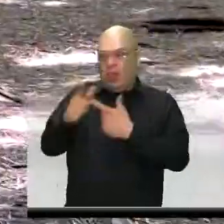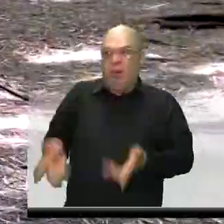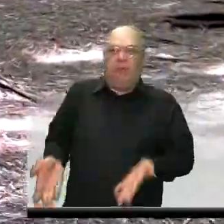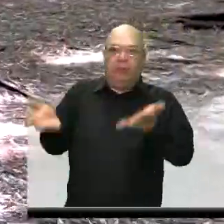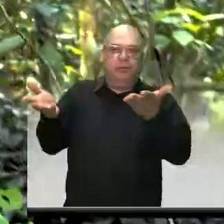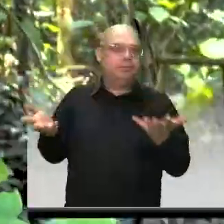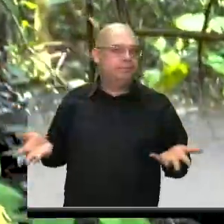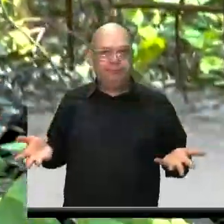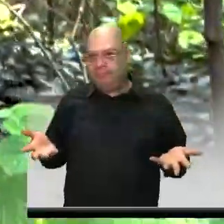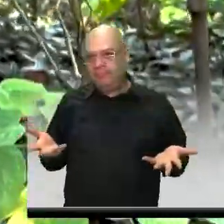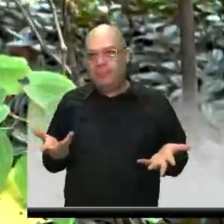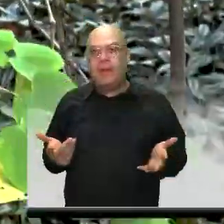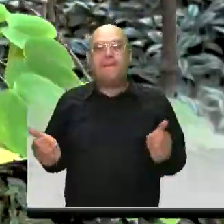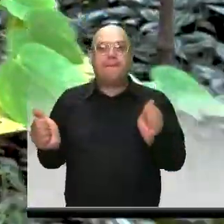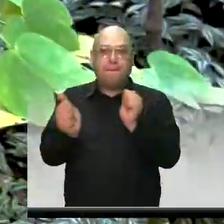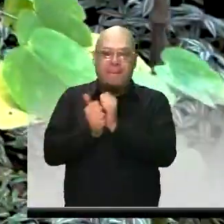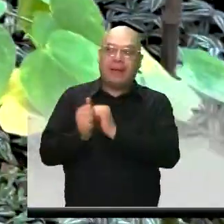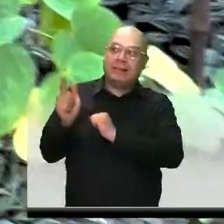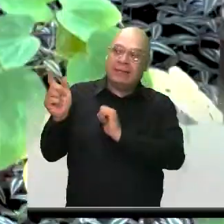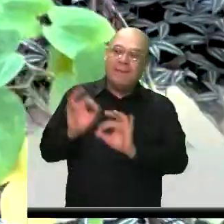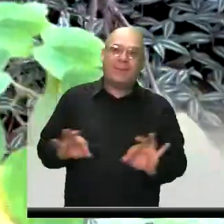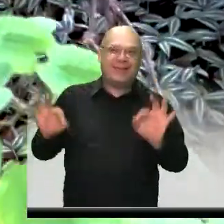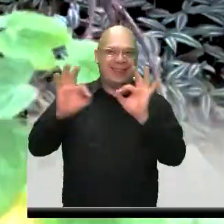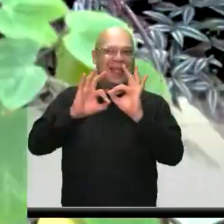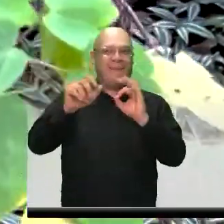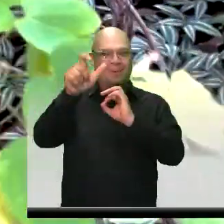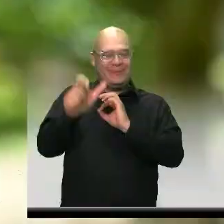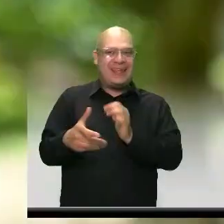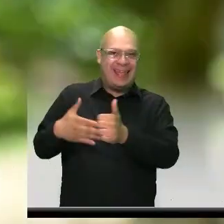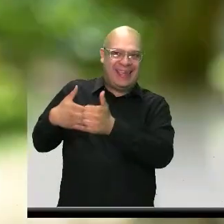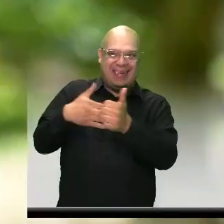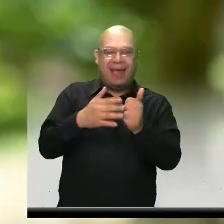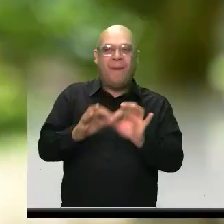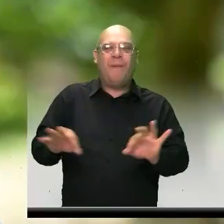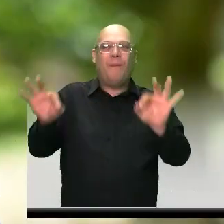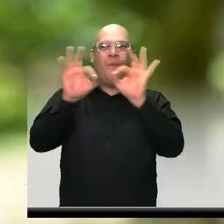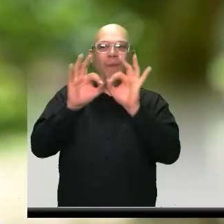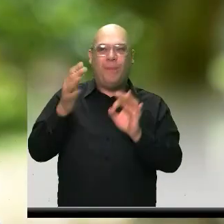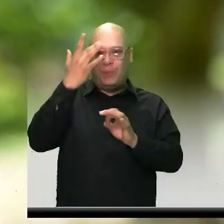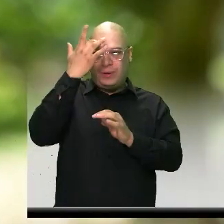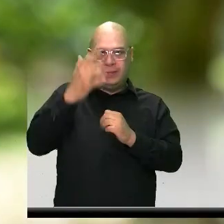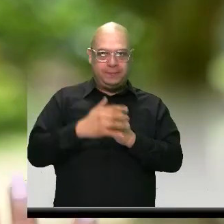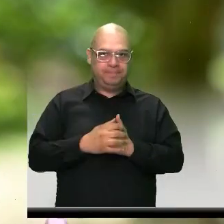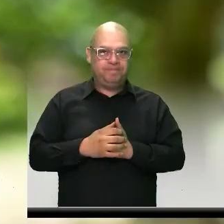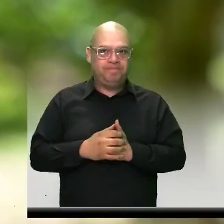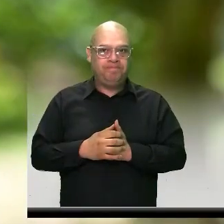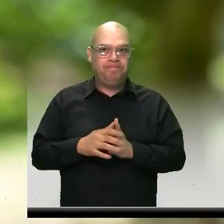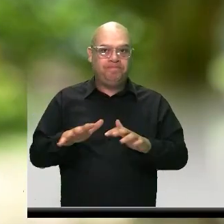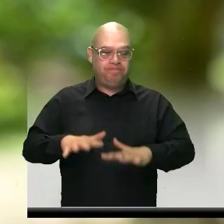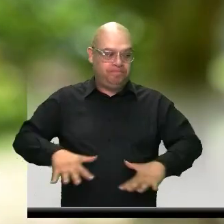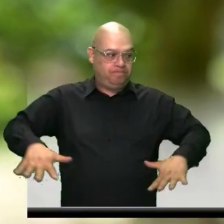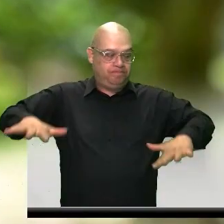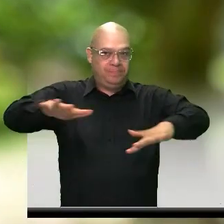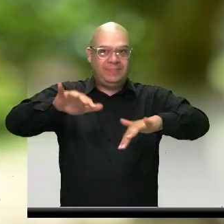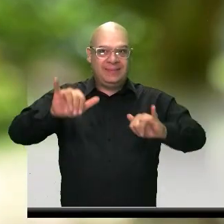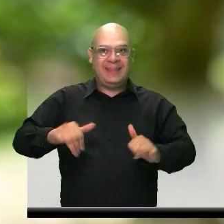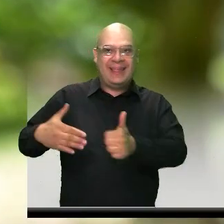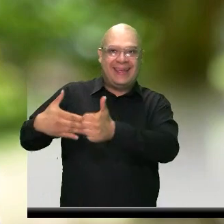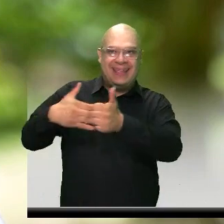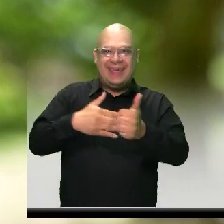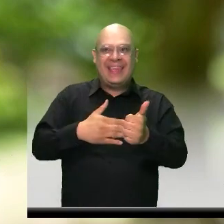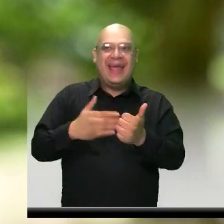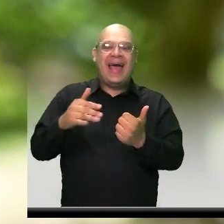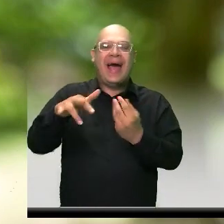acompañamiento técnico adecuado en este lugar? Nos encontramos hoy acá en el Humedal de Itayres en compañía de nuestros guías ambientales,